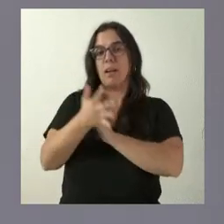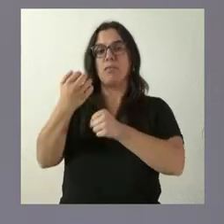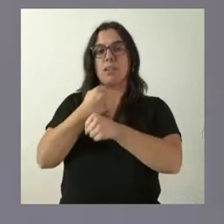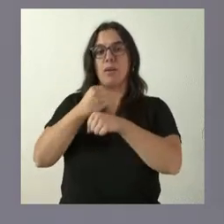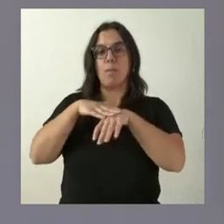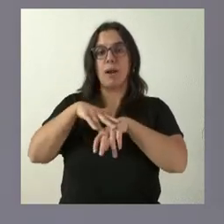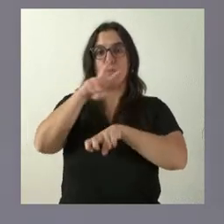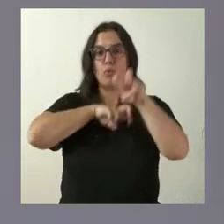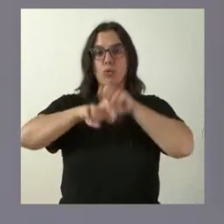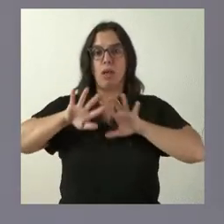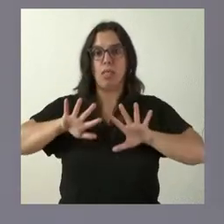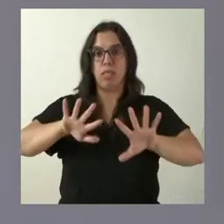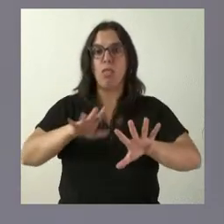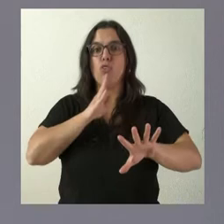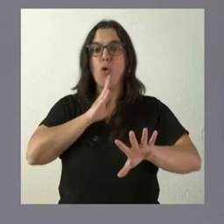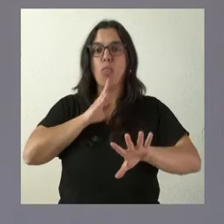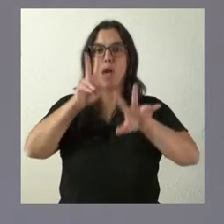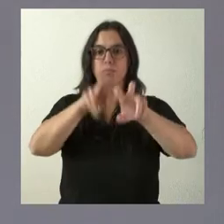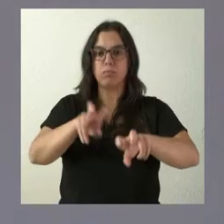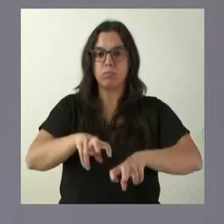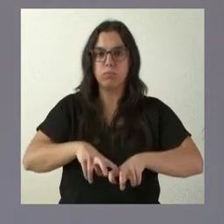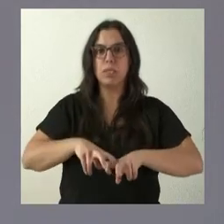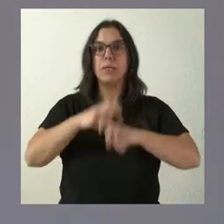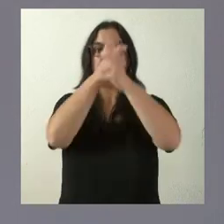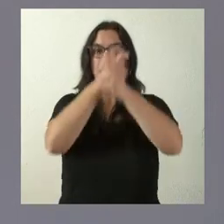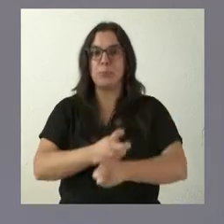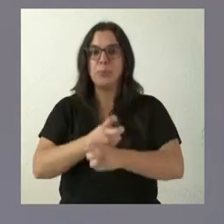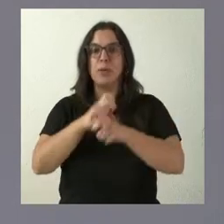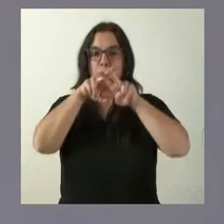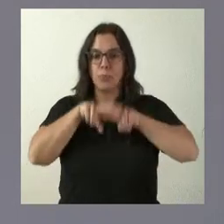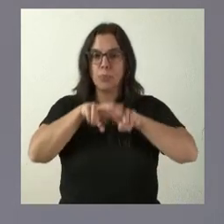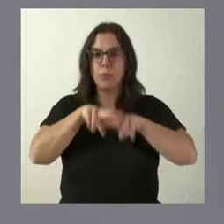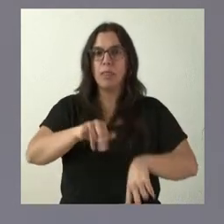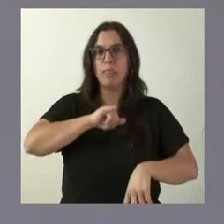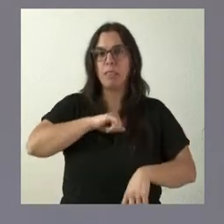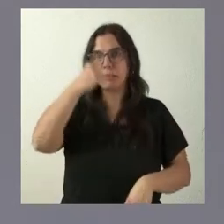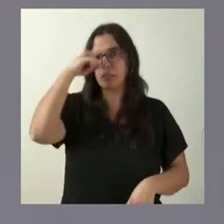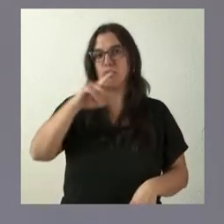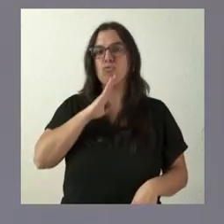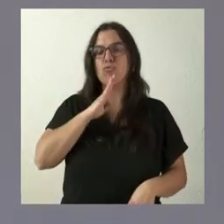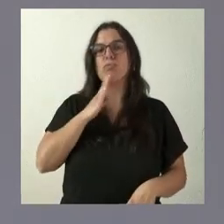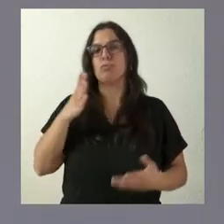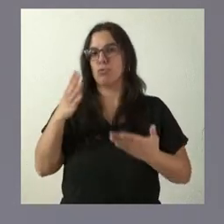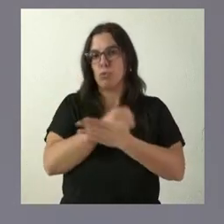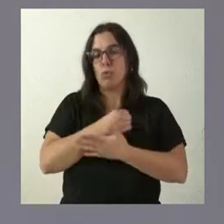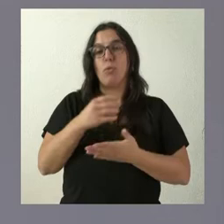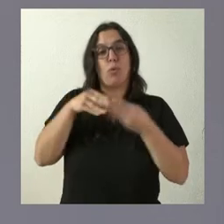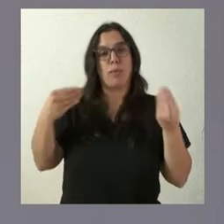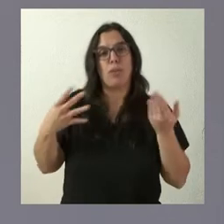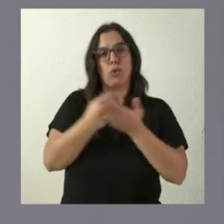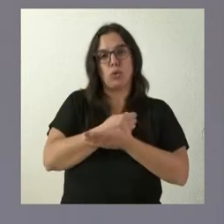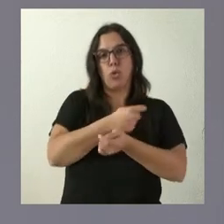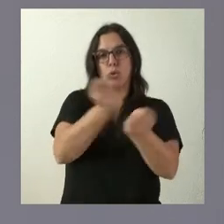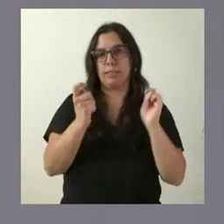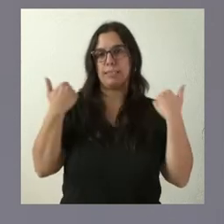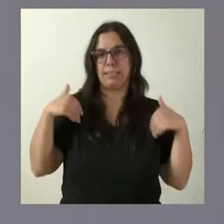localización, exhumación e identificación de personas desaparecidas. Tienen ustedes toda la documentación en la nota de prensa.